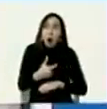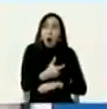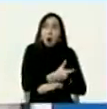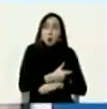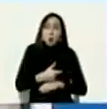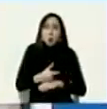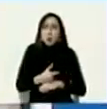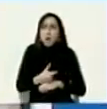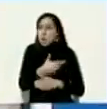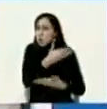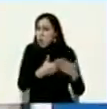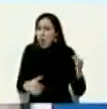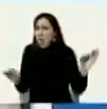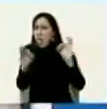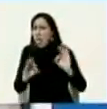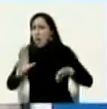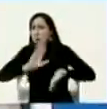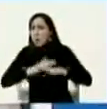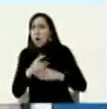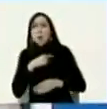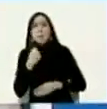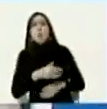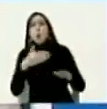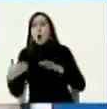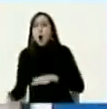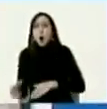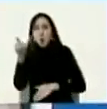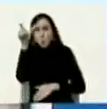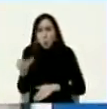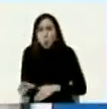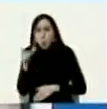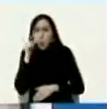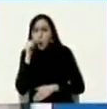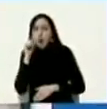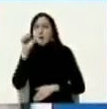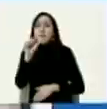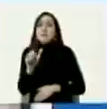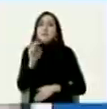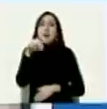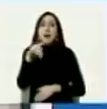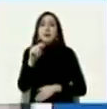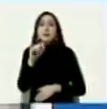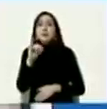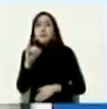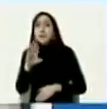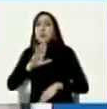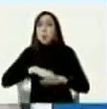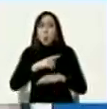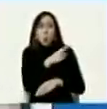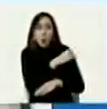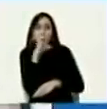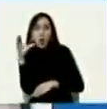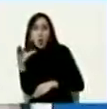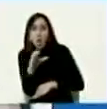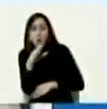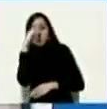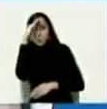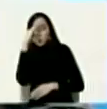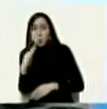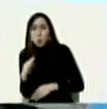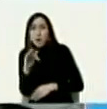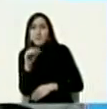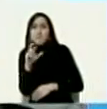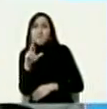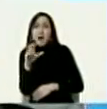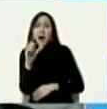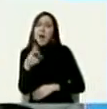tras la muerte de Jesús Santrich según un comunicado de la supuesta disidencia de la FARC quisiera saber si